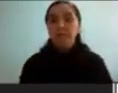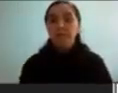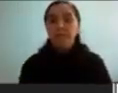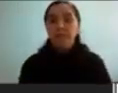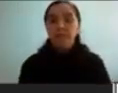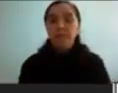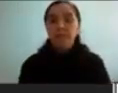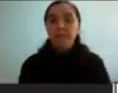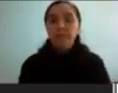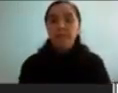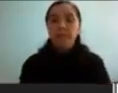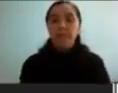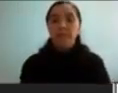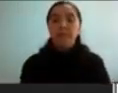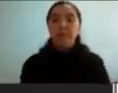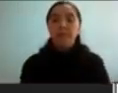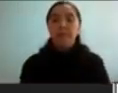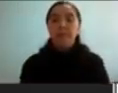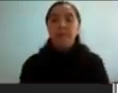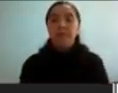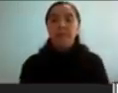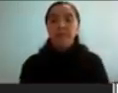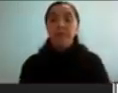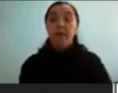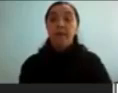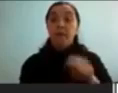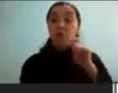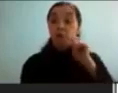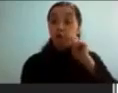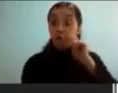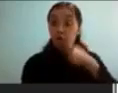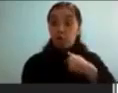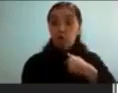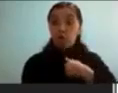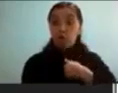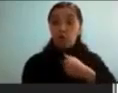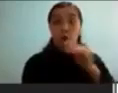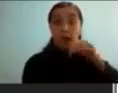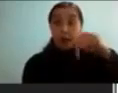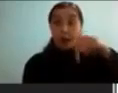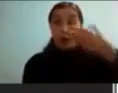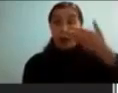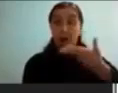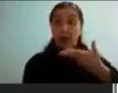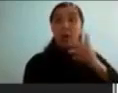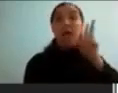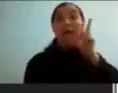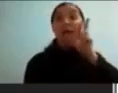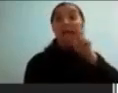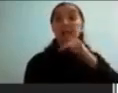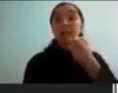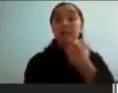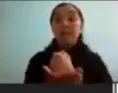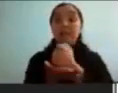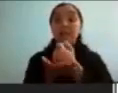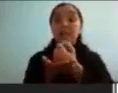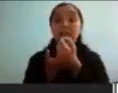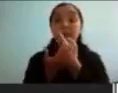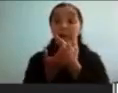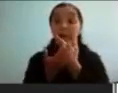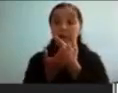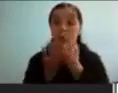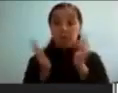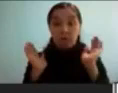bueno antes de mencionar de que yo estoy sin remedio ahora usualmente cuando estoy trabajando desde la casa me lo tomo porque si no